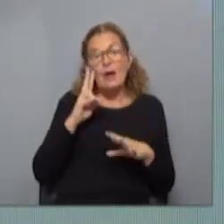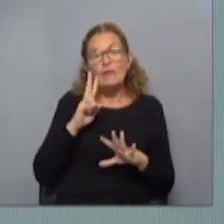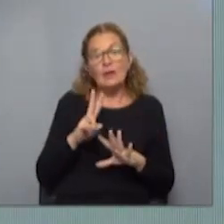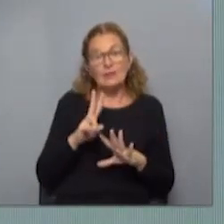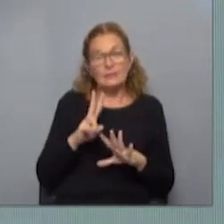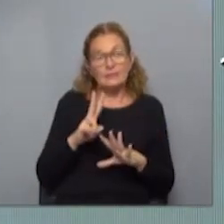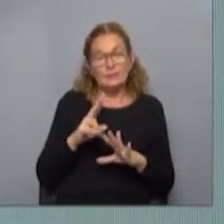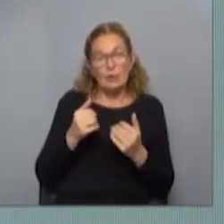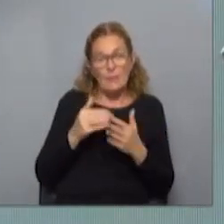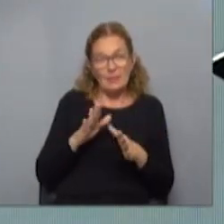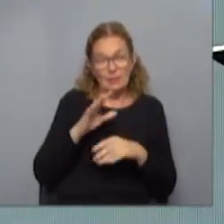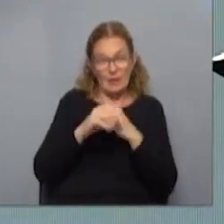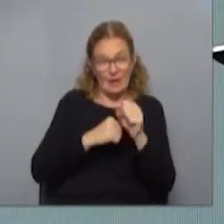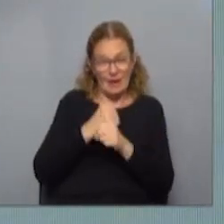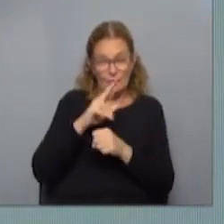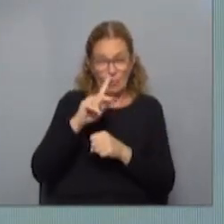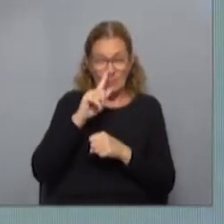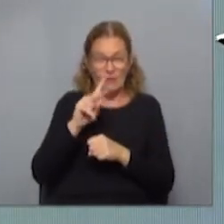cuando comenzó el 2021,